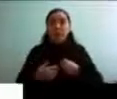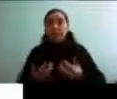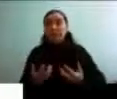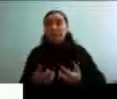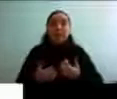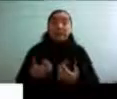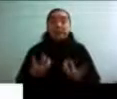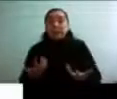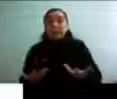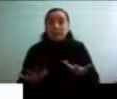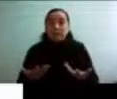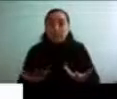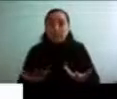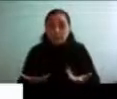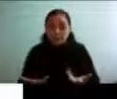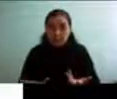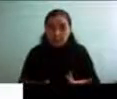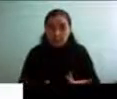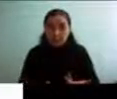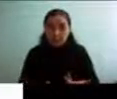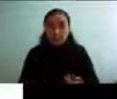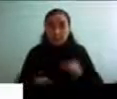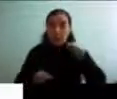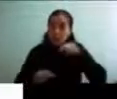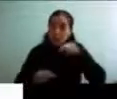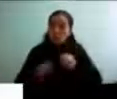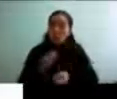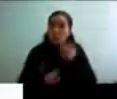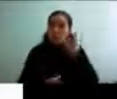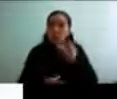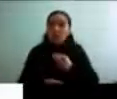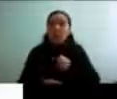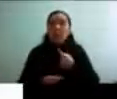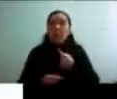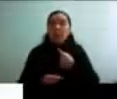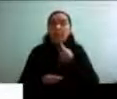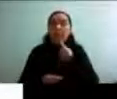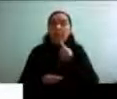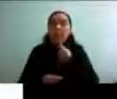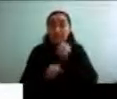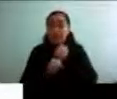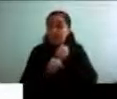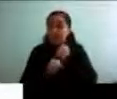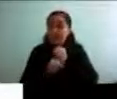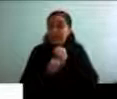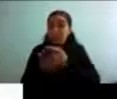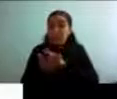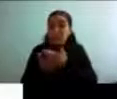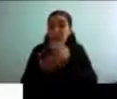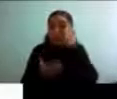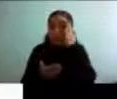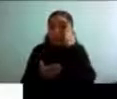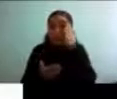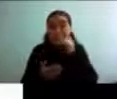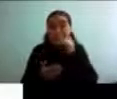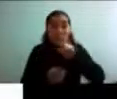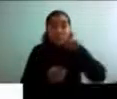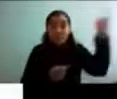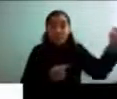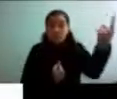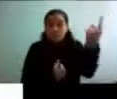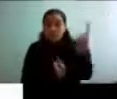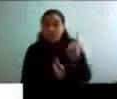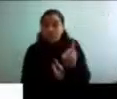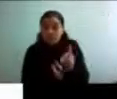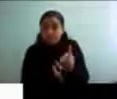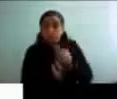en día ha surgido un tipo de consulta, para los que trabajamos en salud mental, ha surgido un tipo de consulta